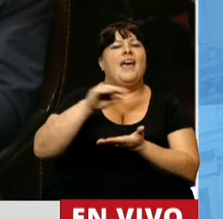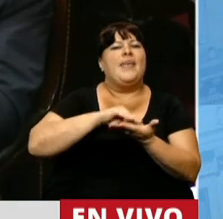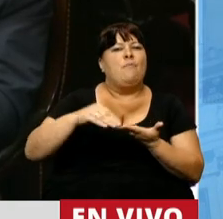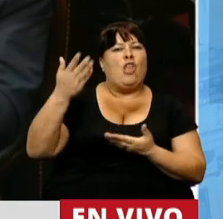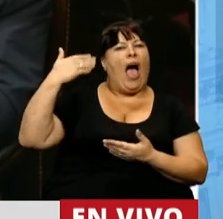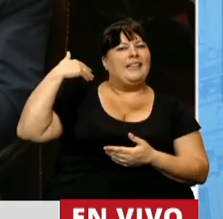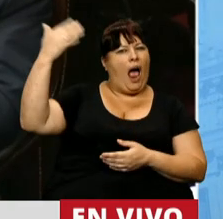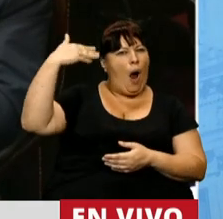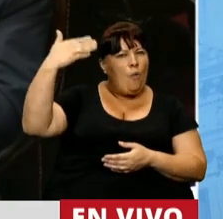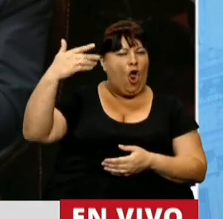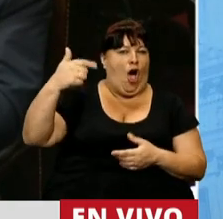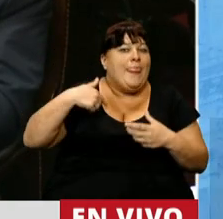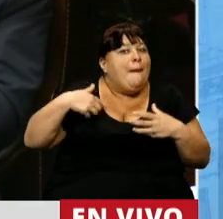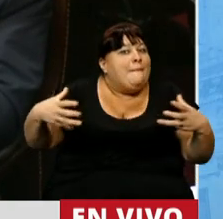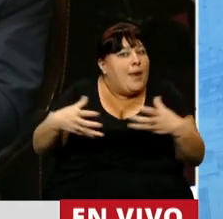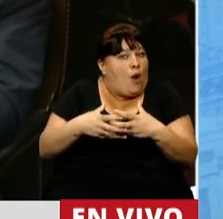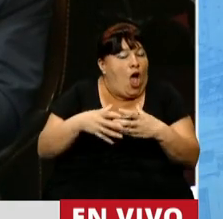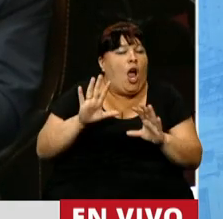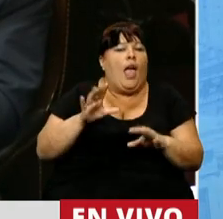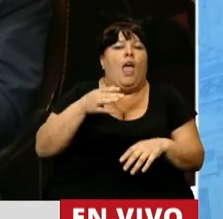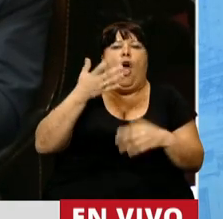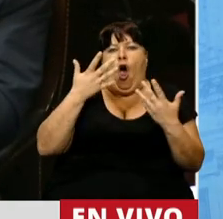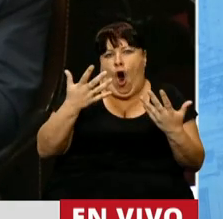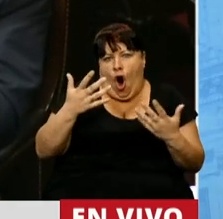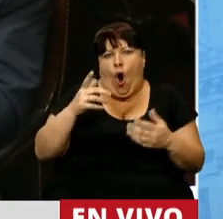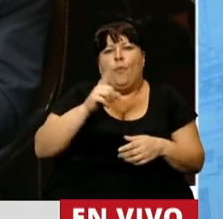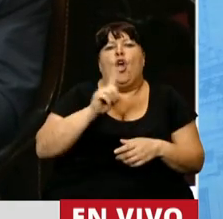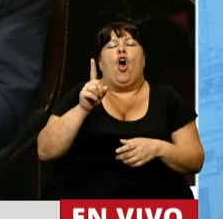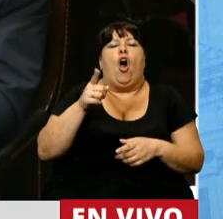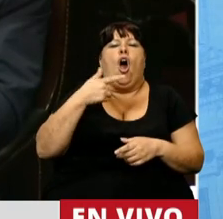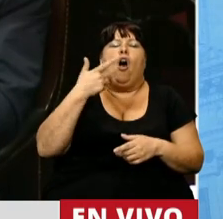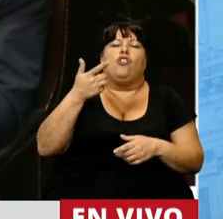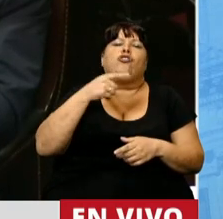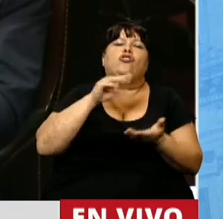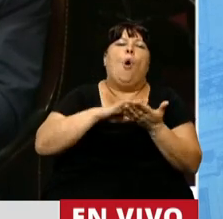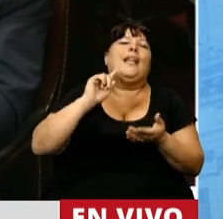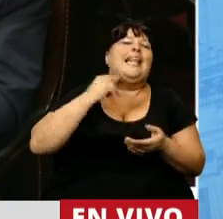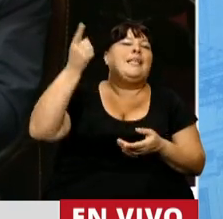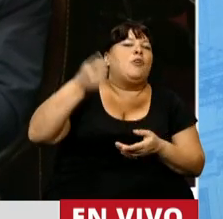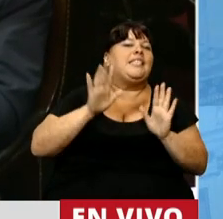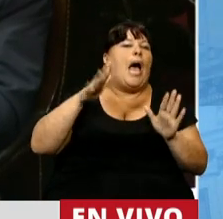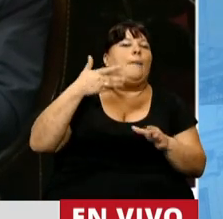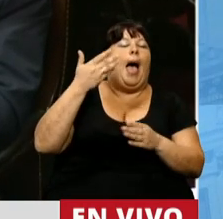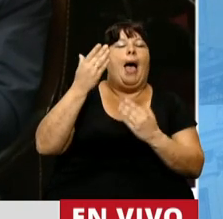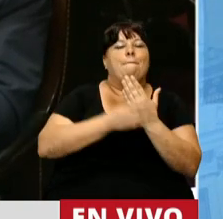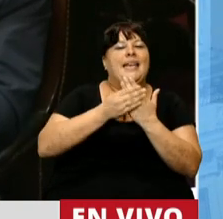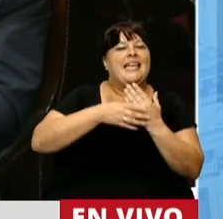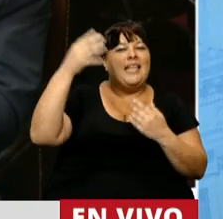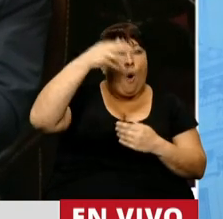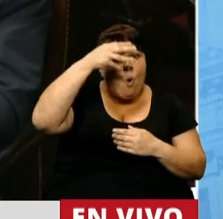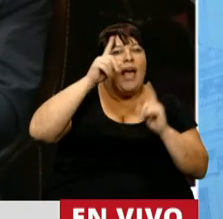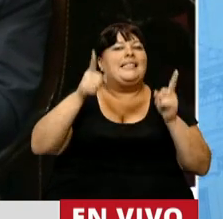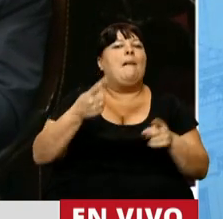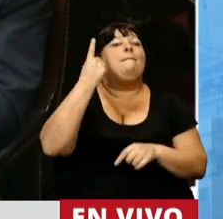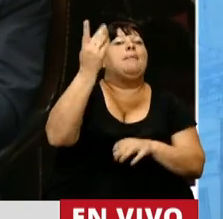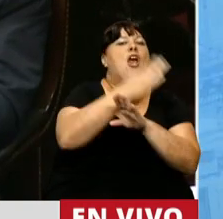diputados preopinantes de mi espacio, obviamente no solo descontaron el 13% cuando era ministra Patricia Woodbridge, sino primero